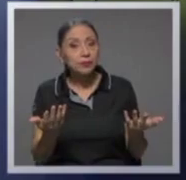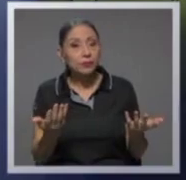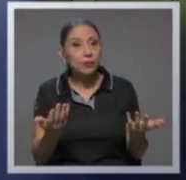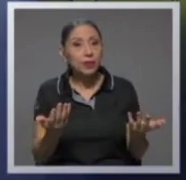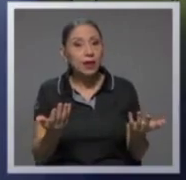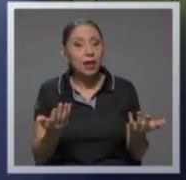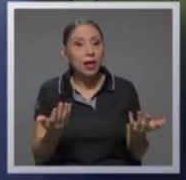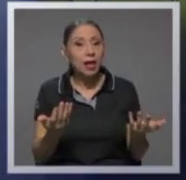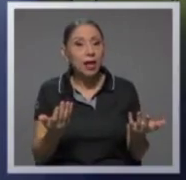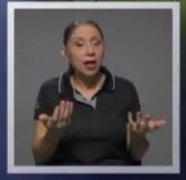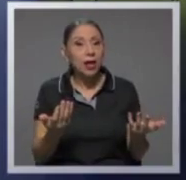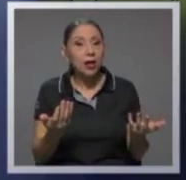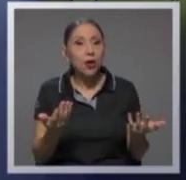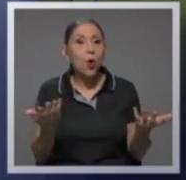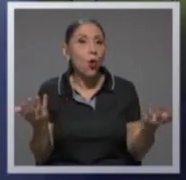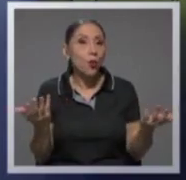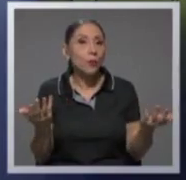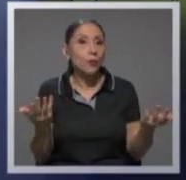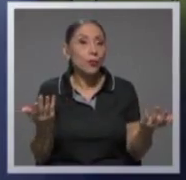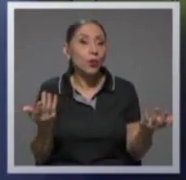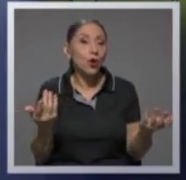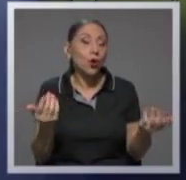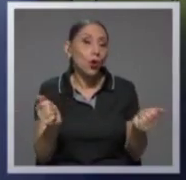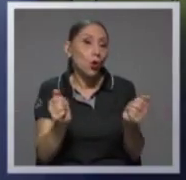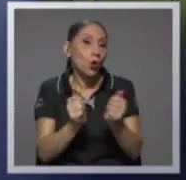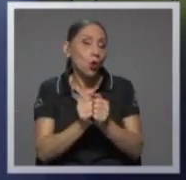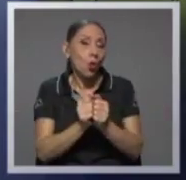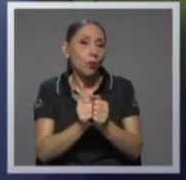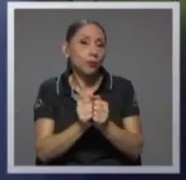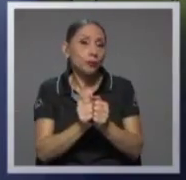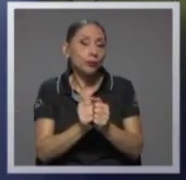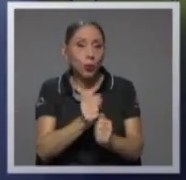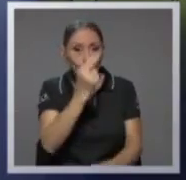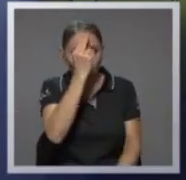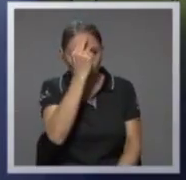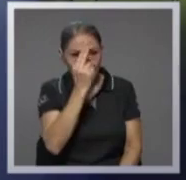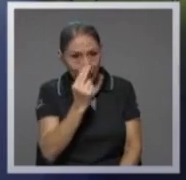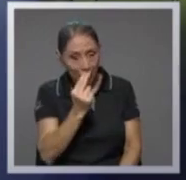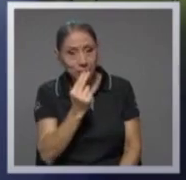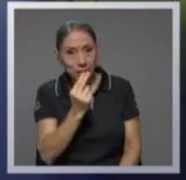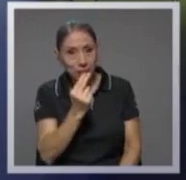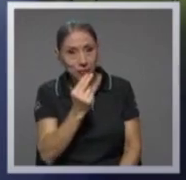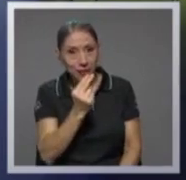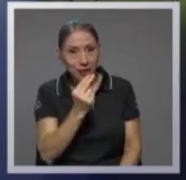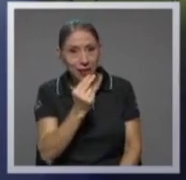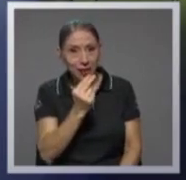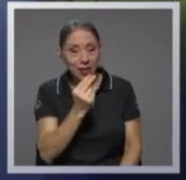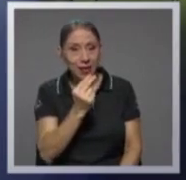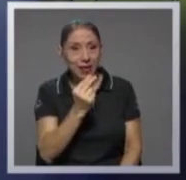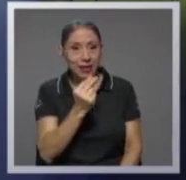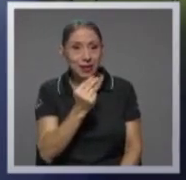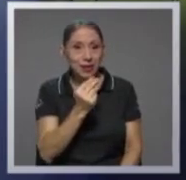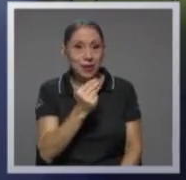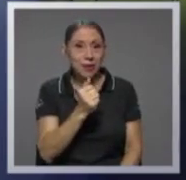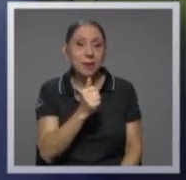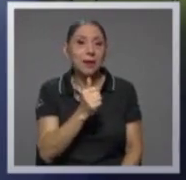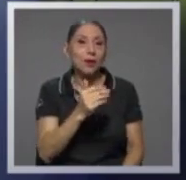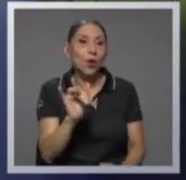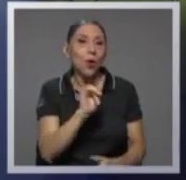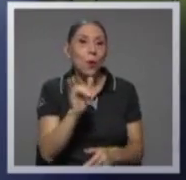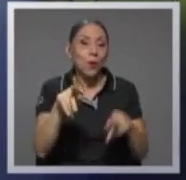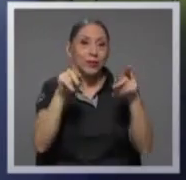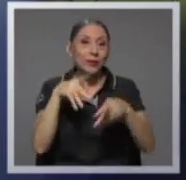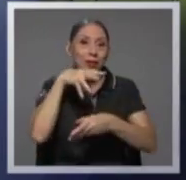lo lo lo hago con toda la humildad de paciente de la caja muchas